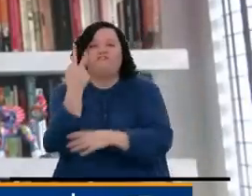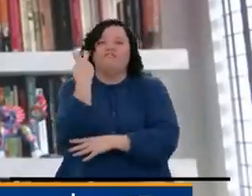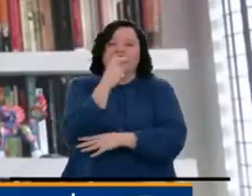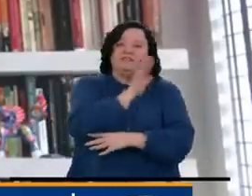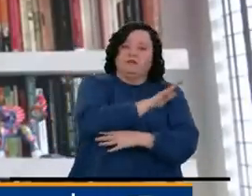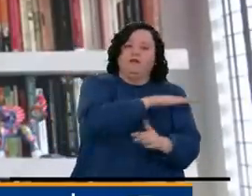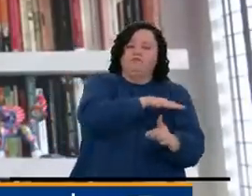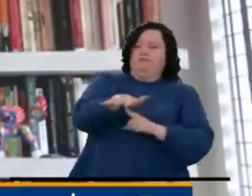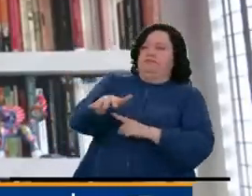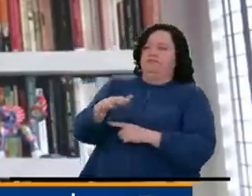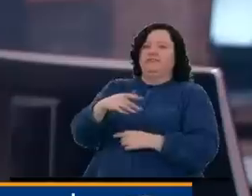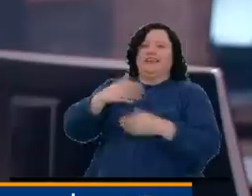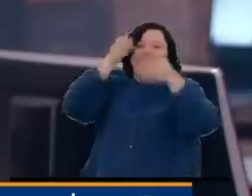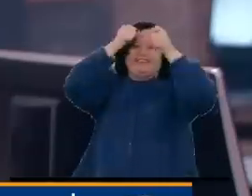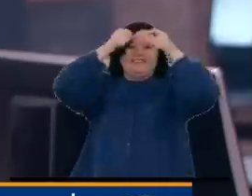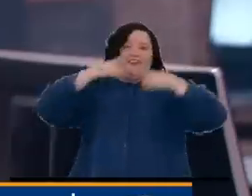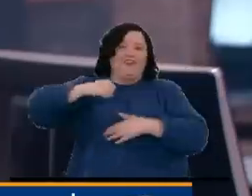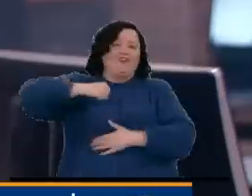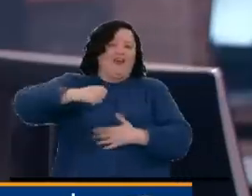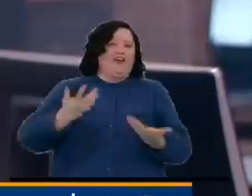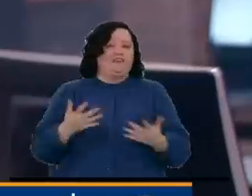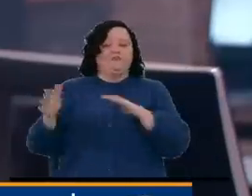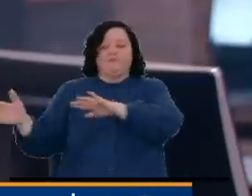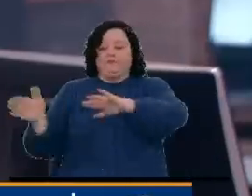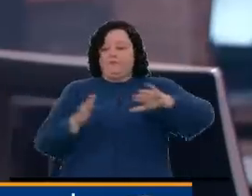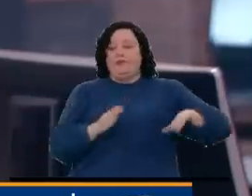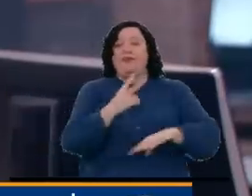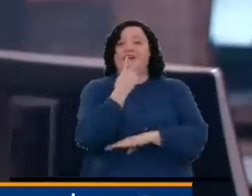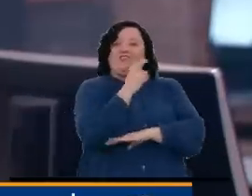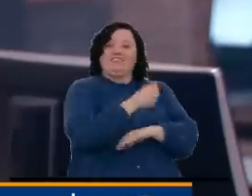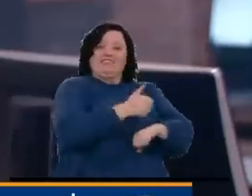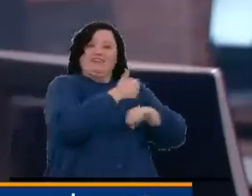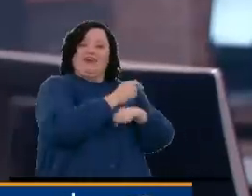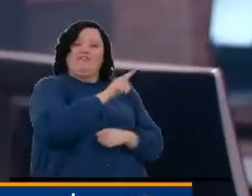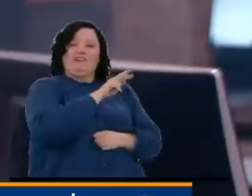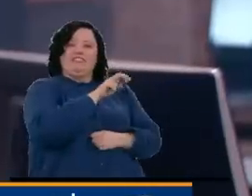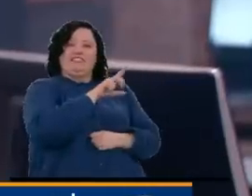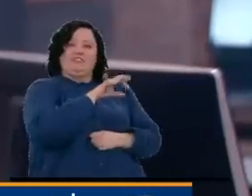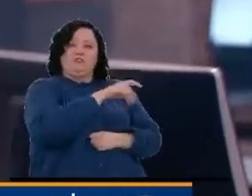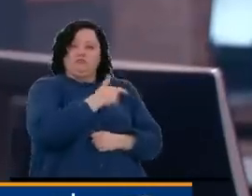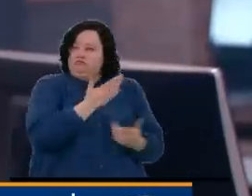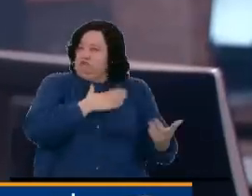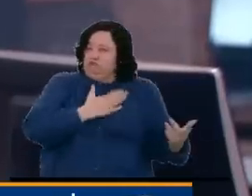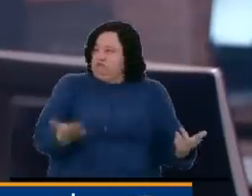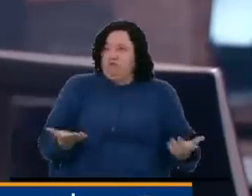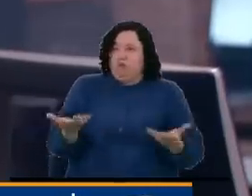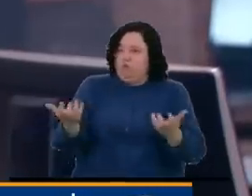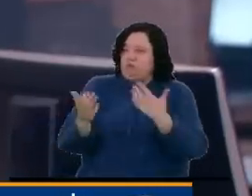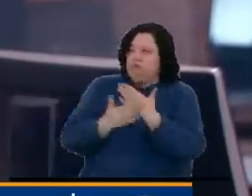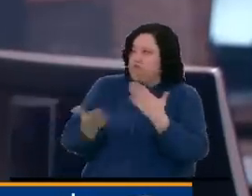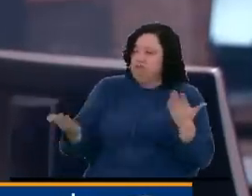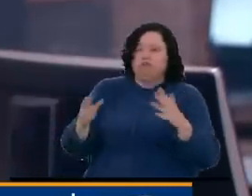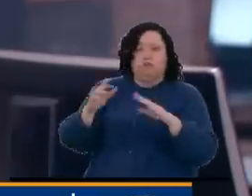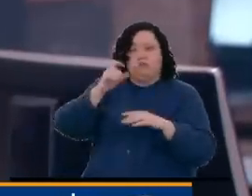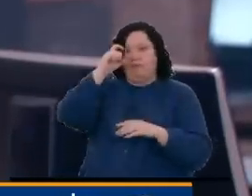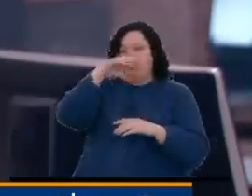nociva para el Estado de Derecho. Cabe decir que el fiscal Francisco Barbosa aseguró está dispuesto a reunirse cuando sea con el presidente Gustavo Petro.